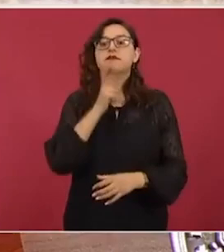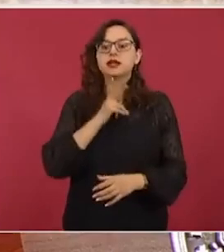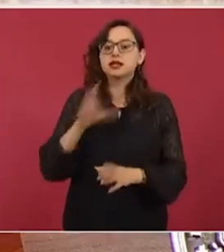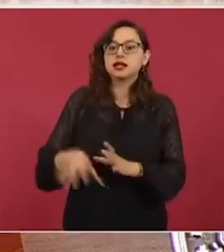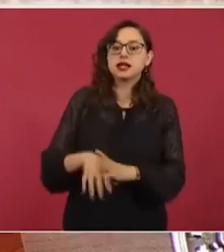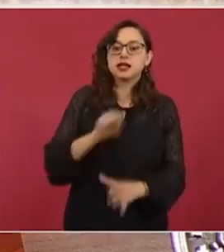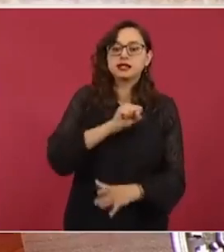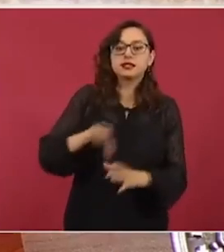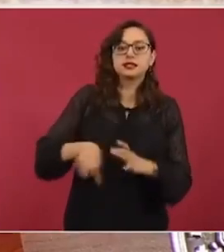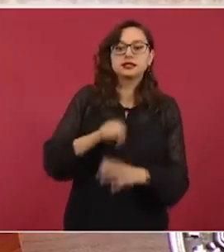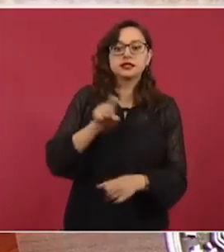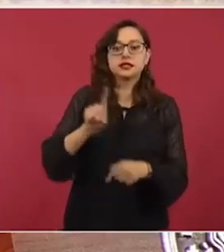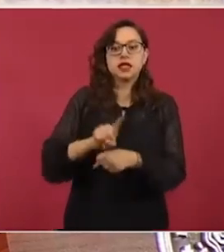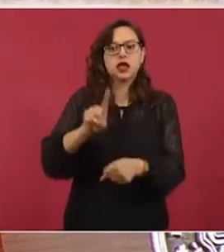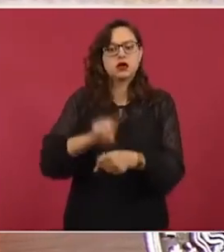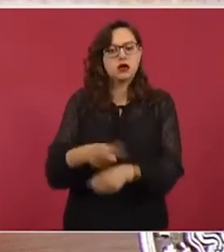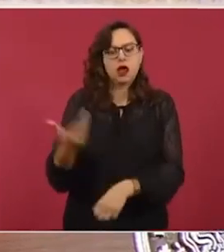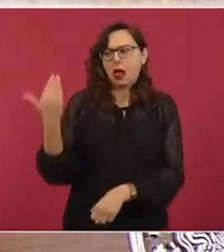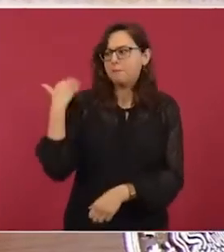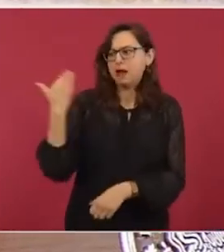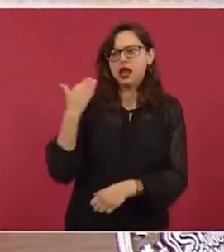¿Y dónde quedó el pleito?